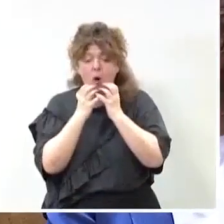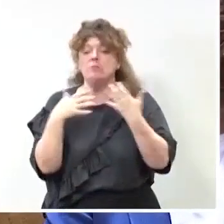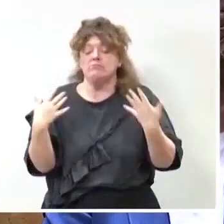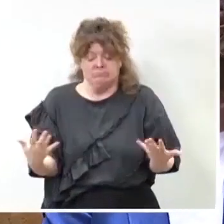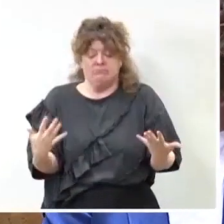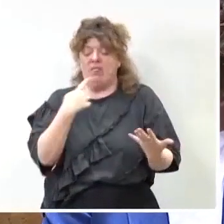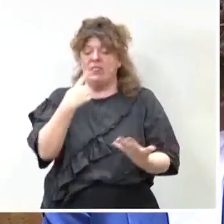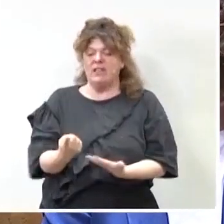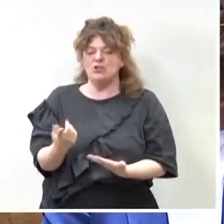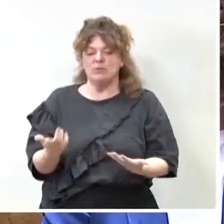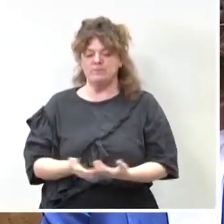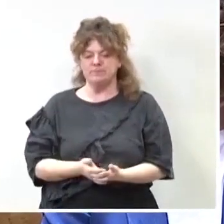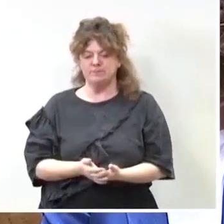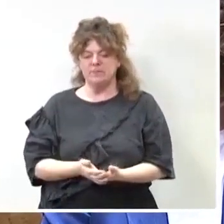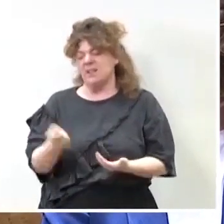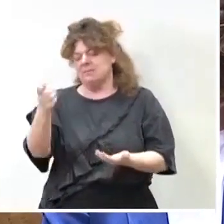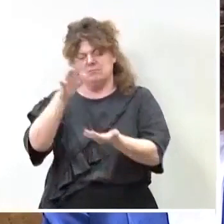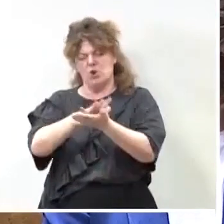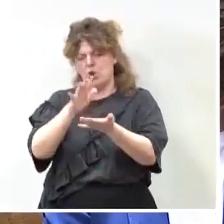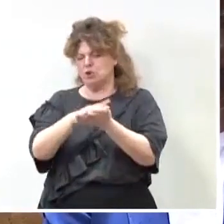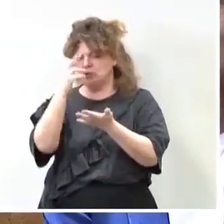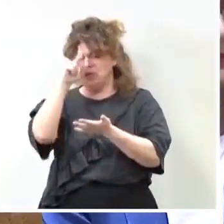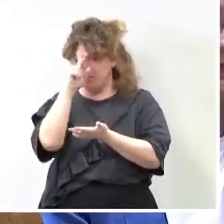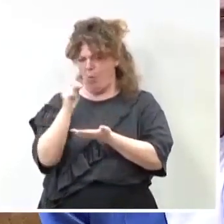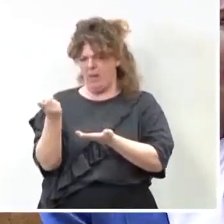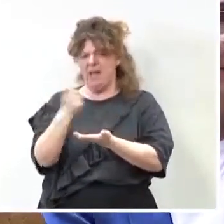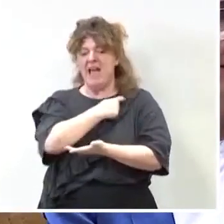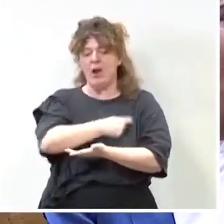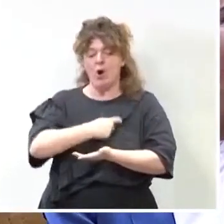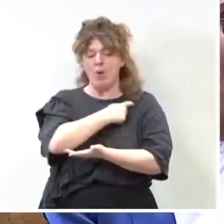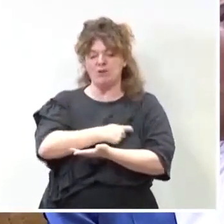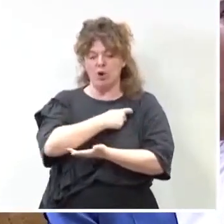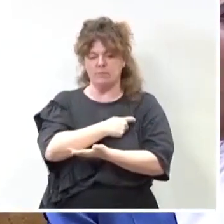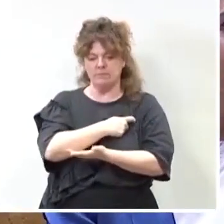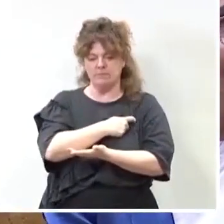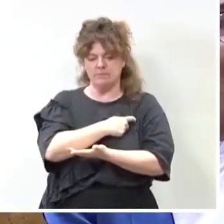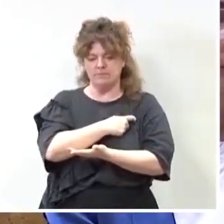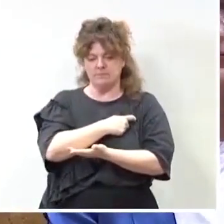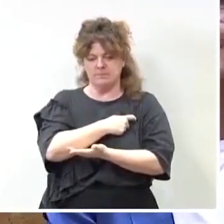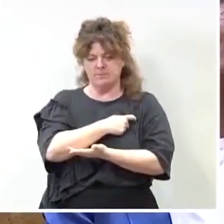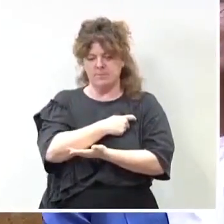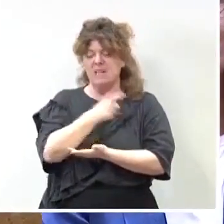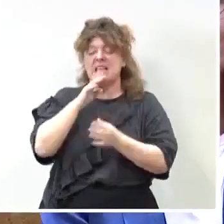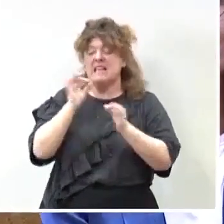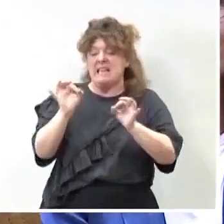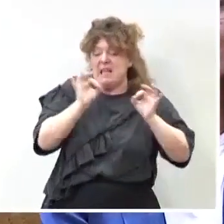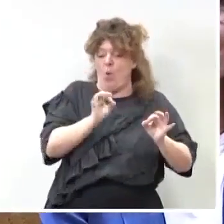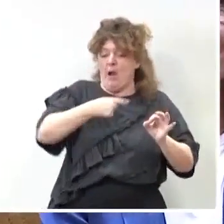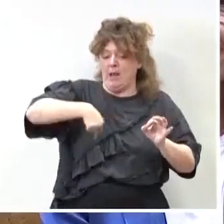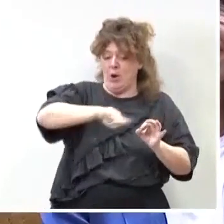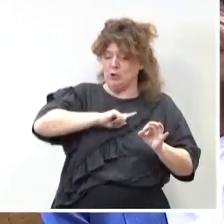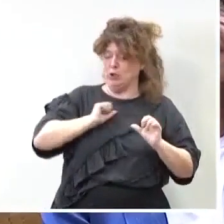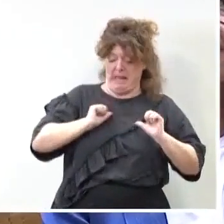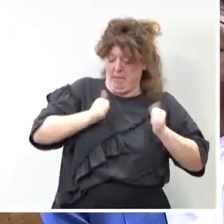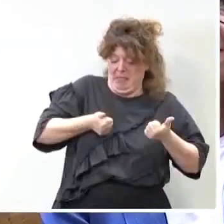Dicho lo cual, no se preocupe porque efectivamente la Comisión considera, como nosotros también, desde el